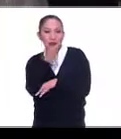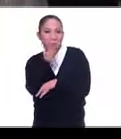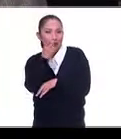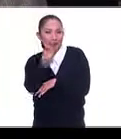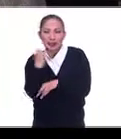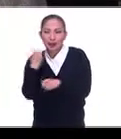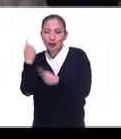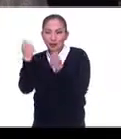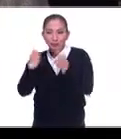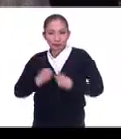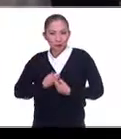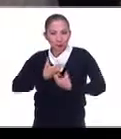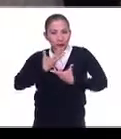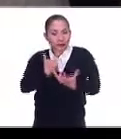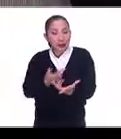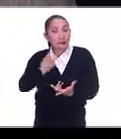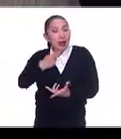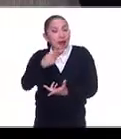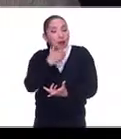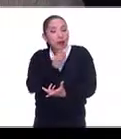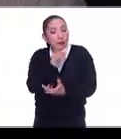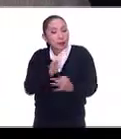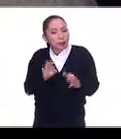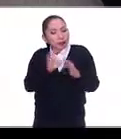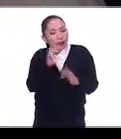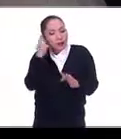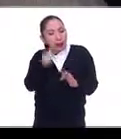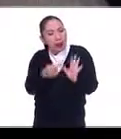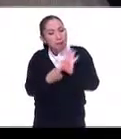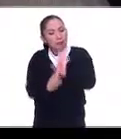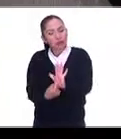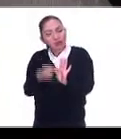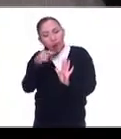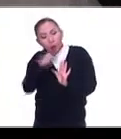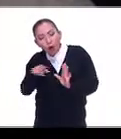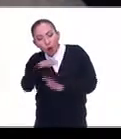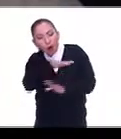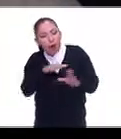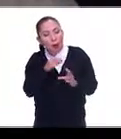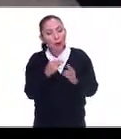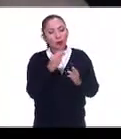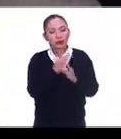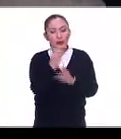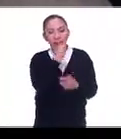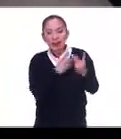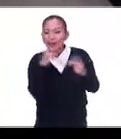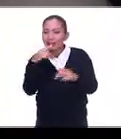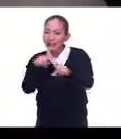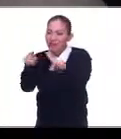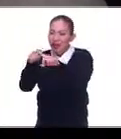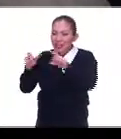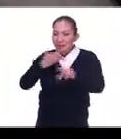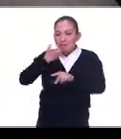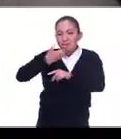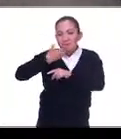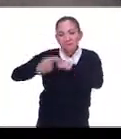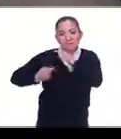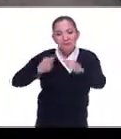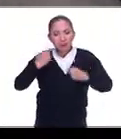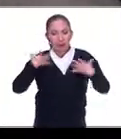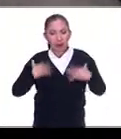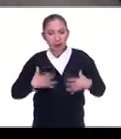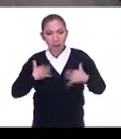los poetas, pero fue muy importante para fijar muchas cosas de este mundo de donde viene toda esta tradición textil.